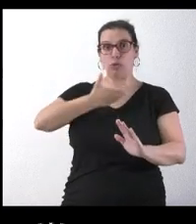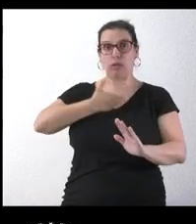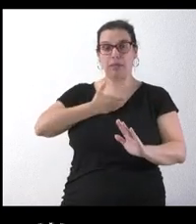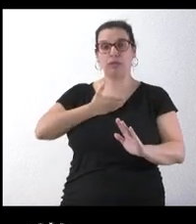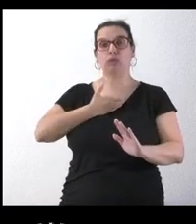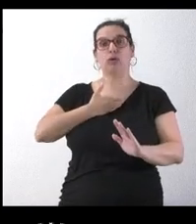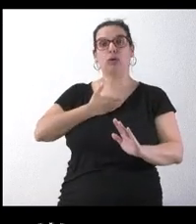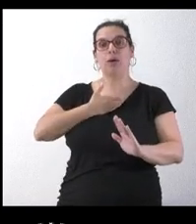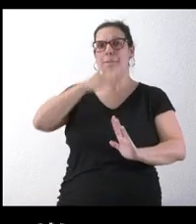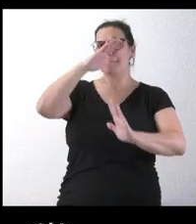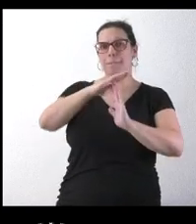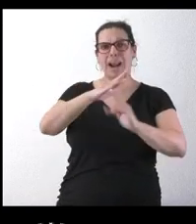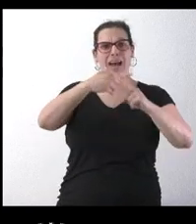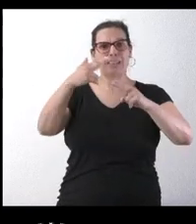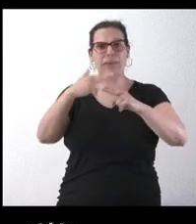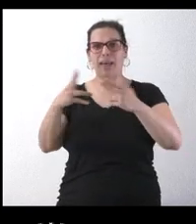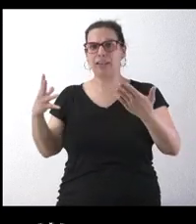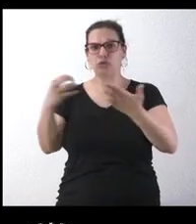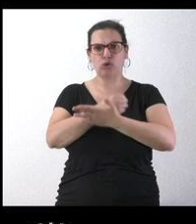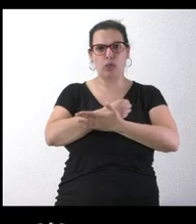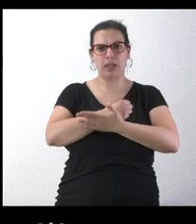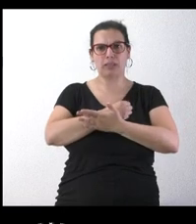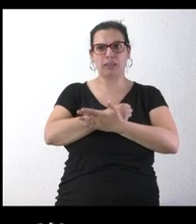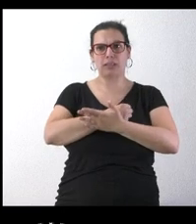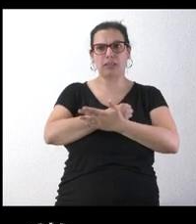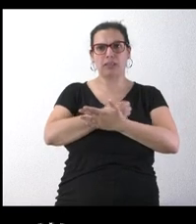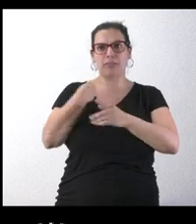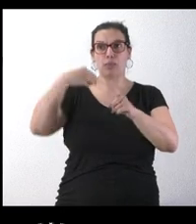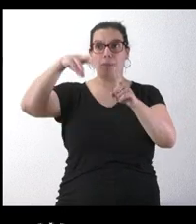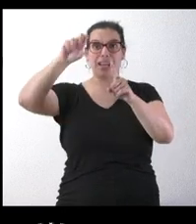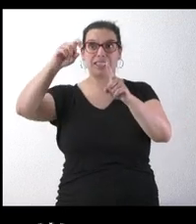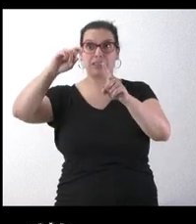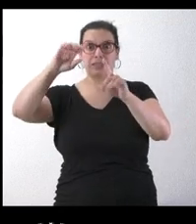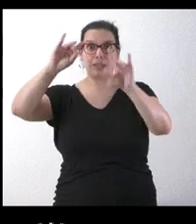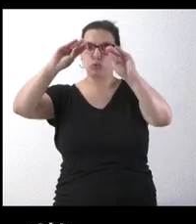Emiliano, paralización de todas las actividades municipales de Mieres fuera de su territorio.